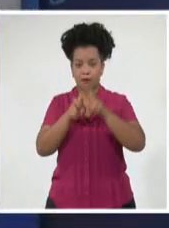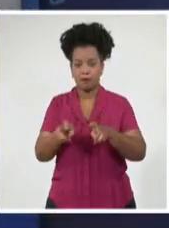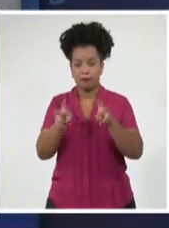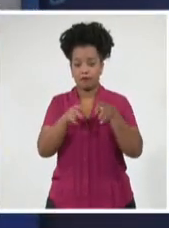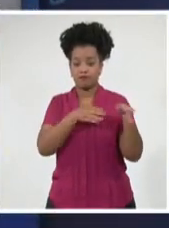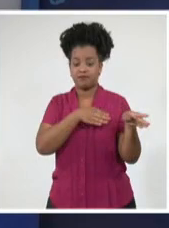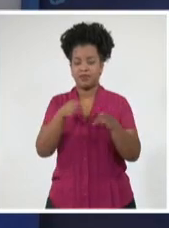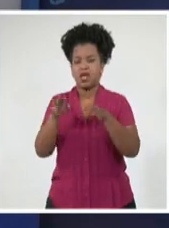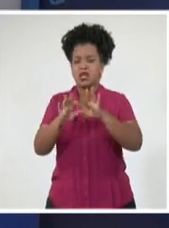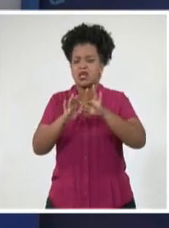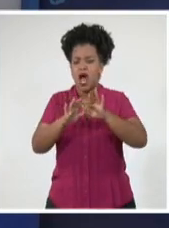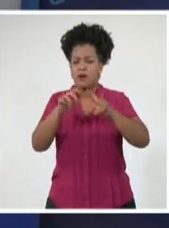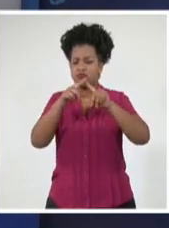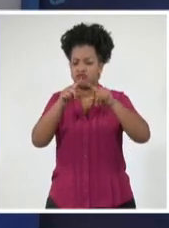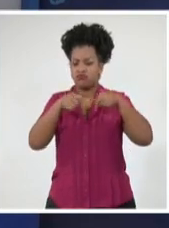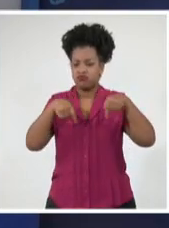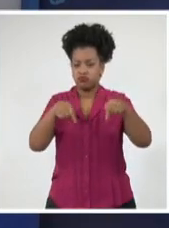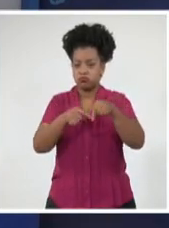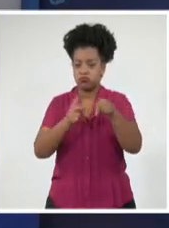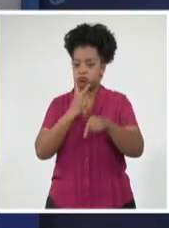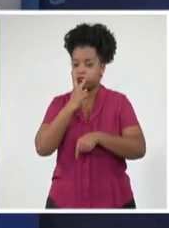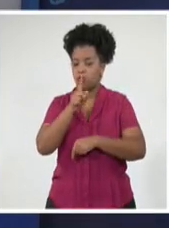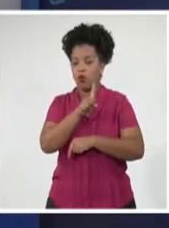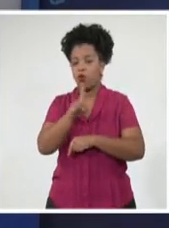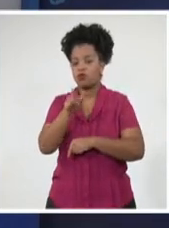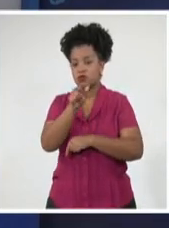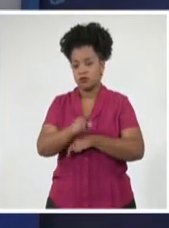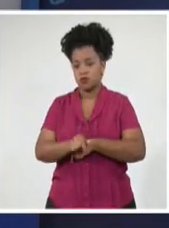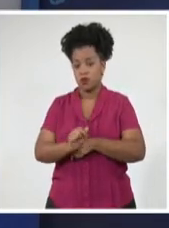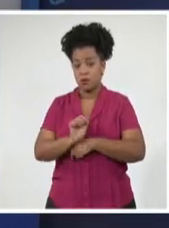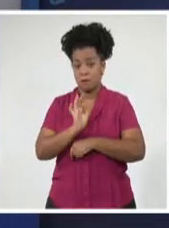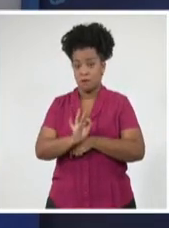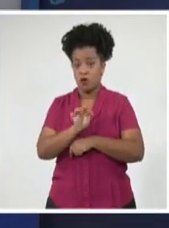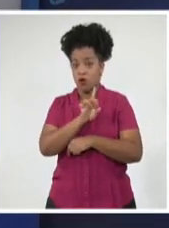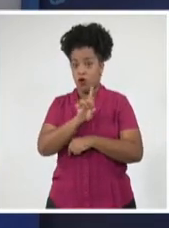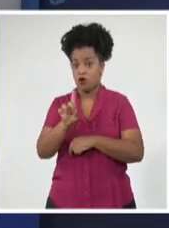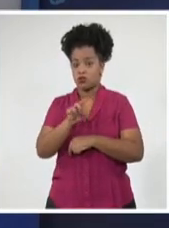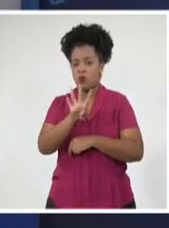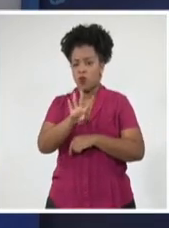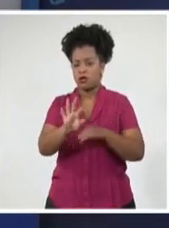intensivas se atienden 11 pacientes, de ellos 4 críticos y 7 graves.